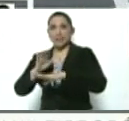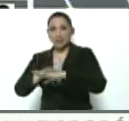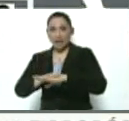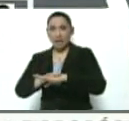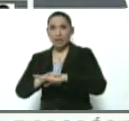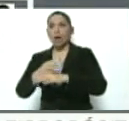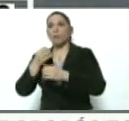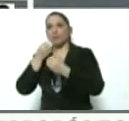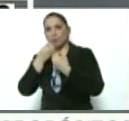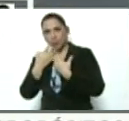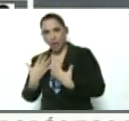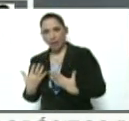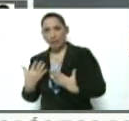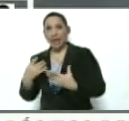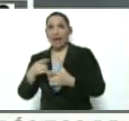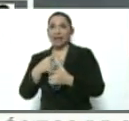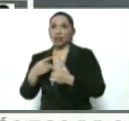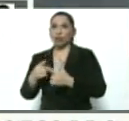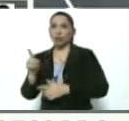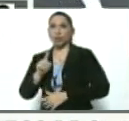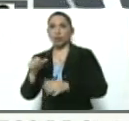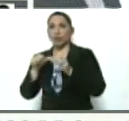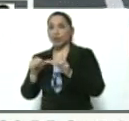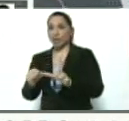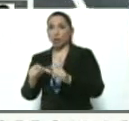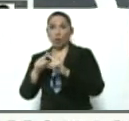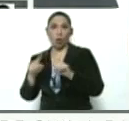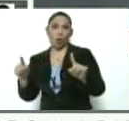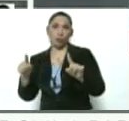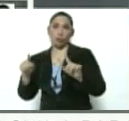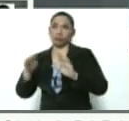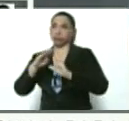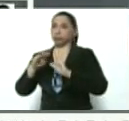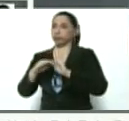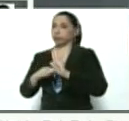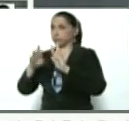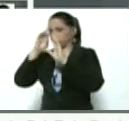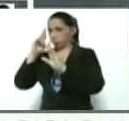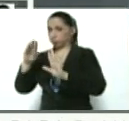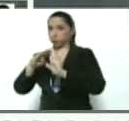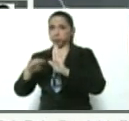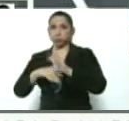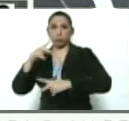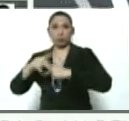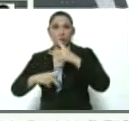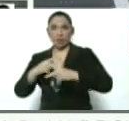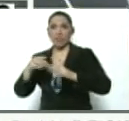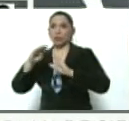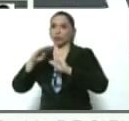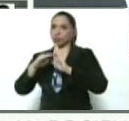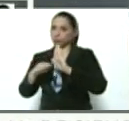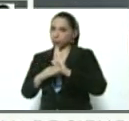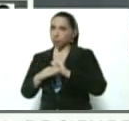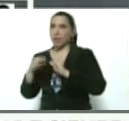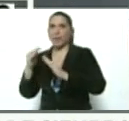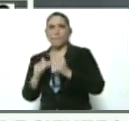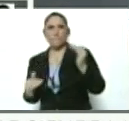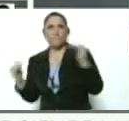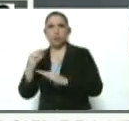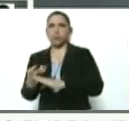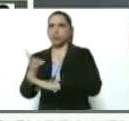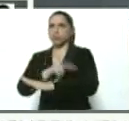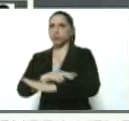Pues bien, no nos quedó otro que cumplir con los procedimientos reglamentarios, que es incrementar la